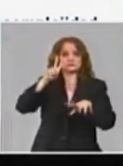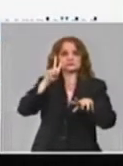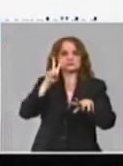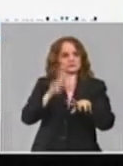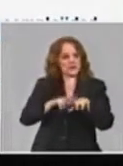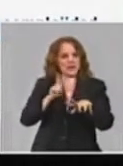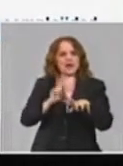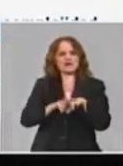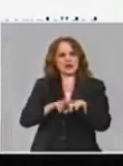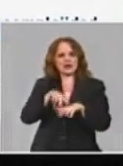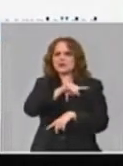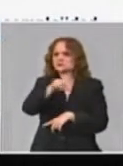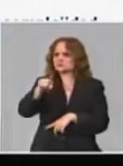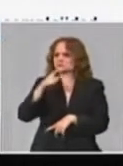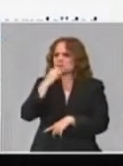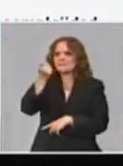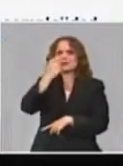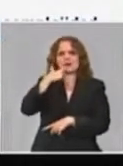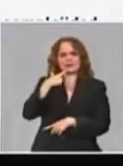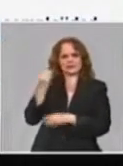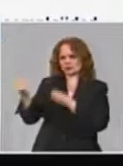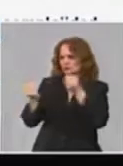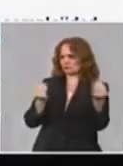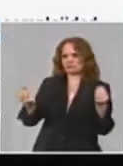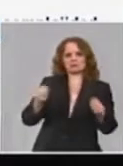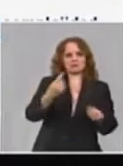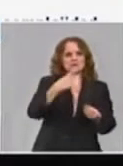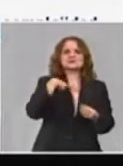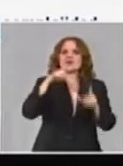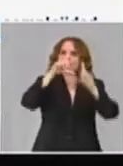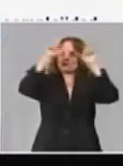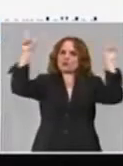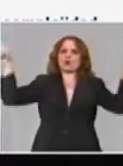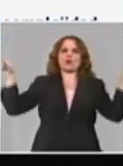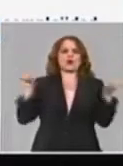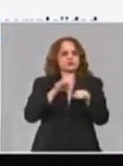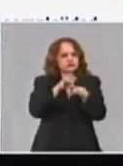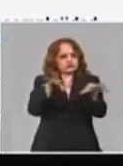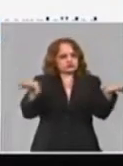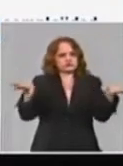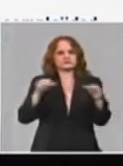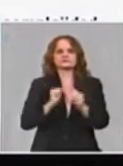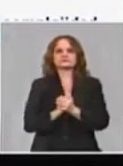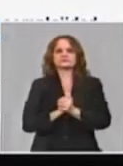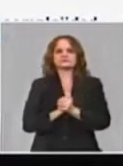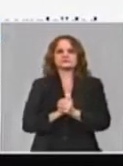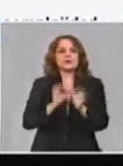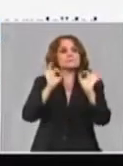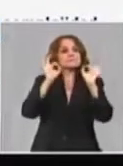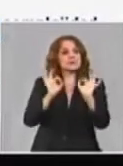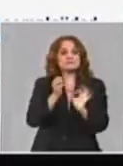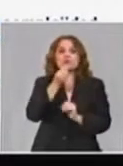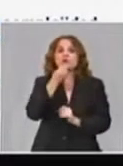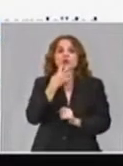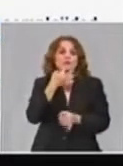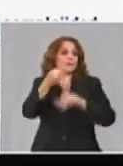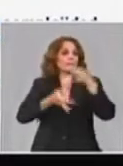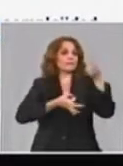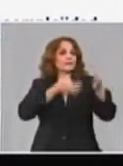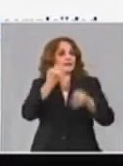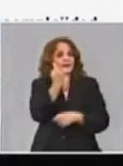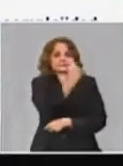indicadores favorables y, bueno, ya está extendido en todo el país. Y así pudiéramos hablar en cada uno de ellos,